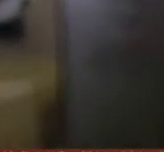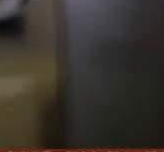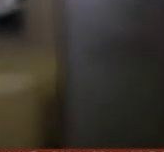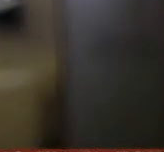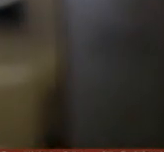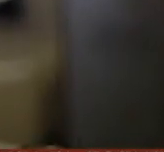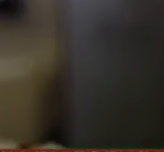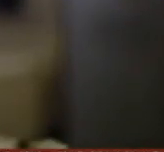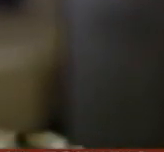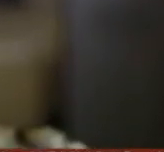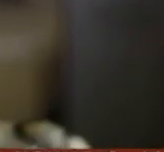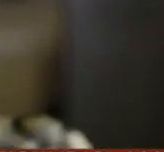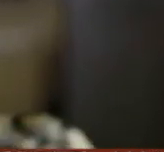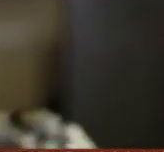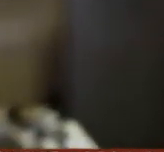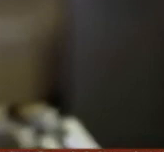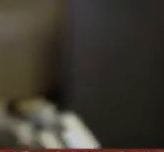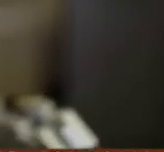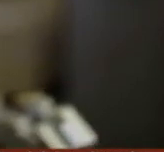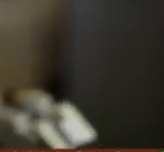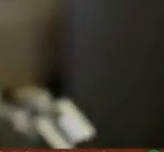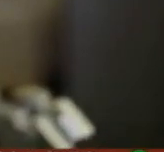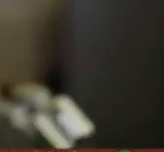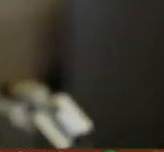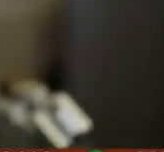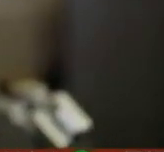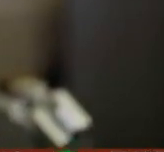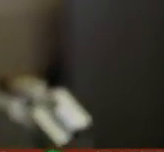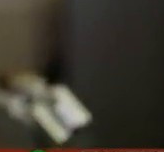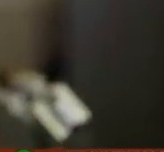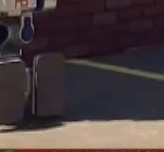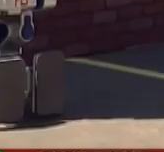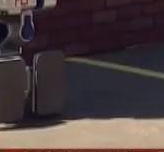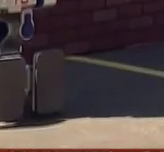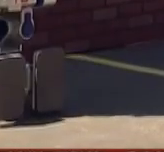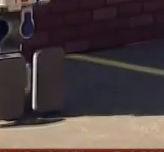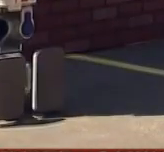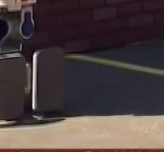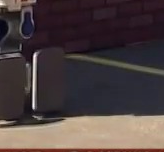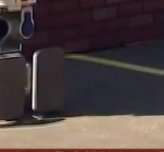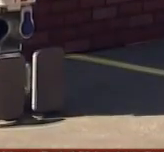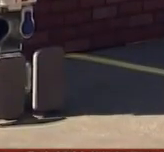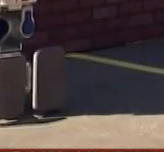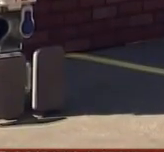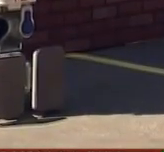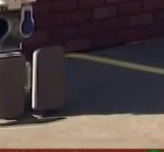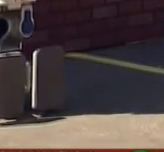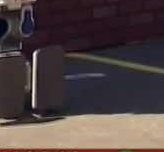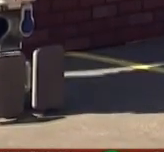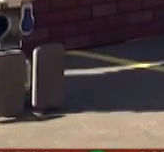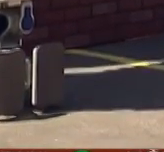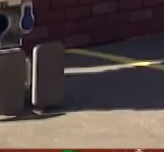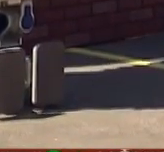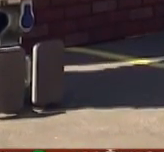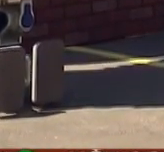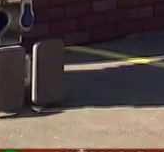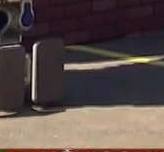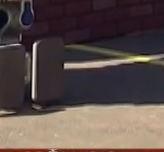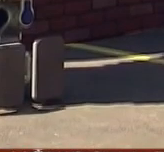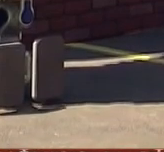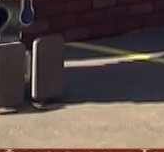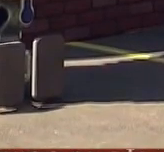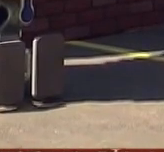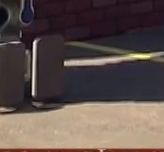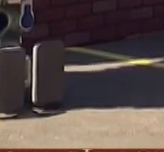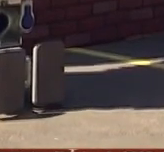mejor. Esto fue lo que dijo en cuanto a las polémicas declaraciones de que reemplazará al hombre, pero solo se refiere, por supuesto, a actividades de riesgo o